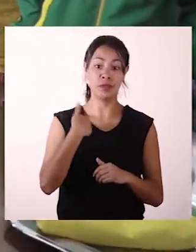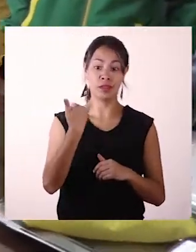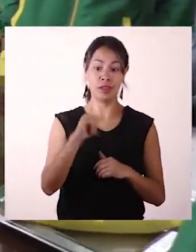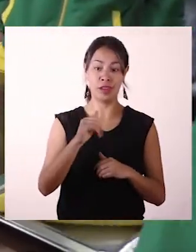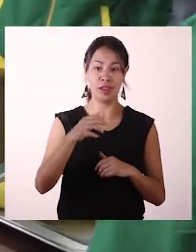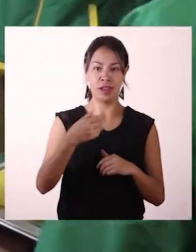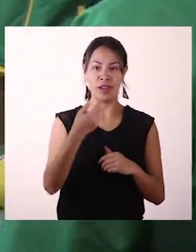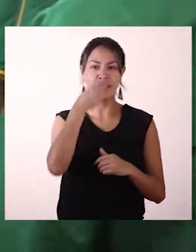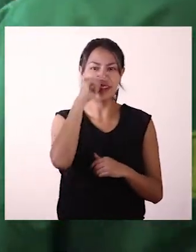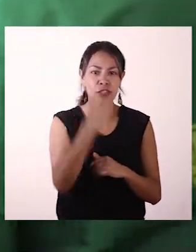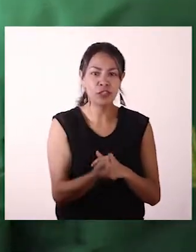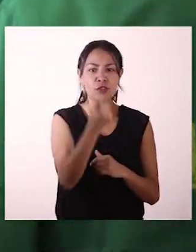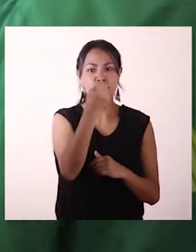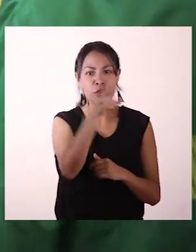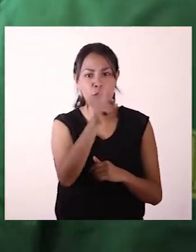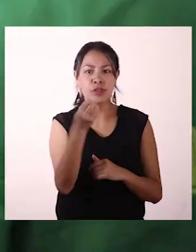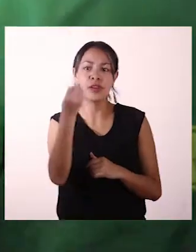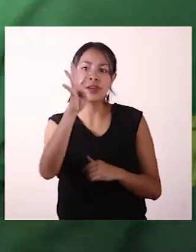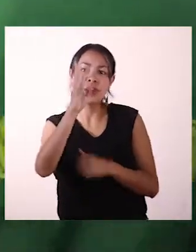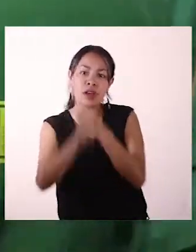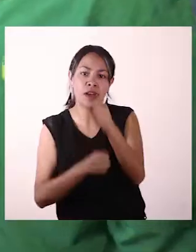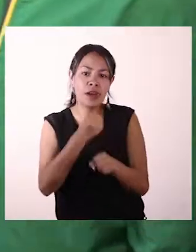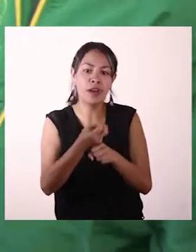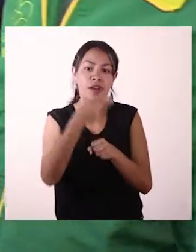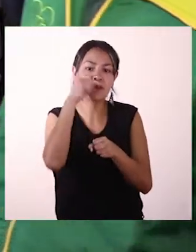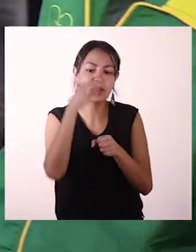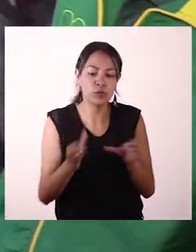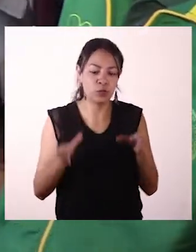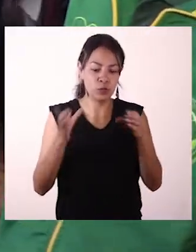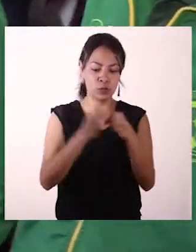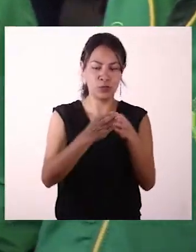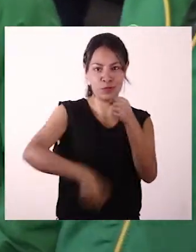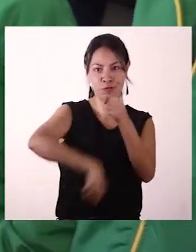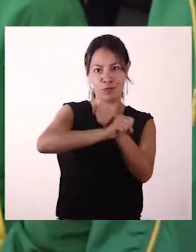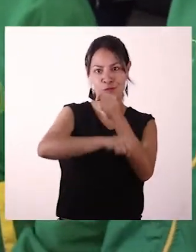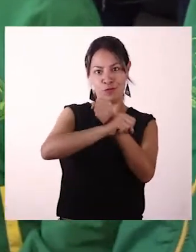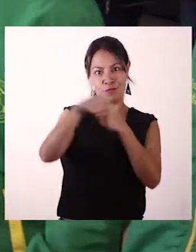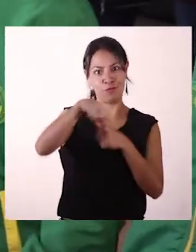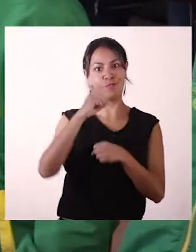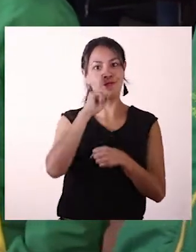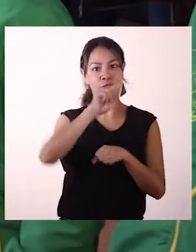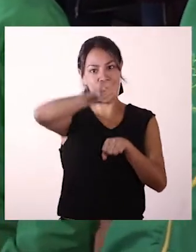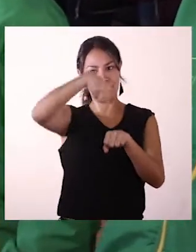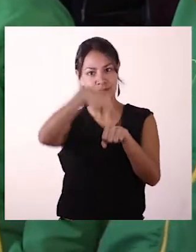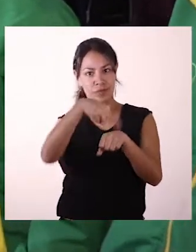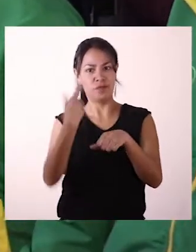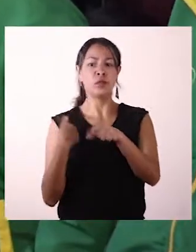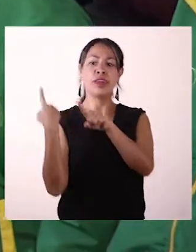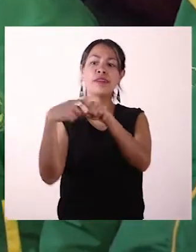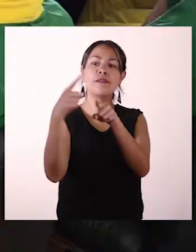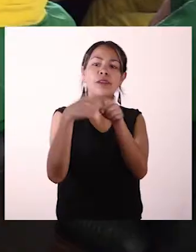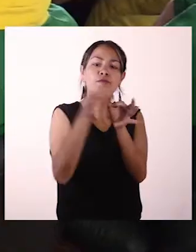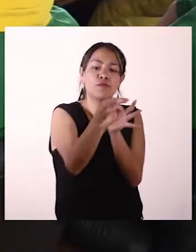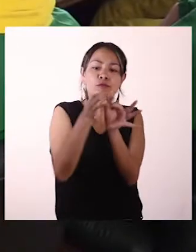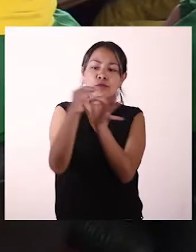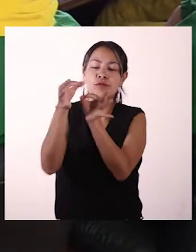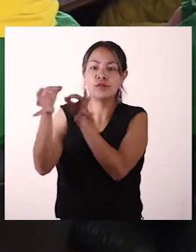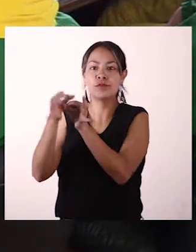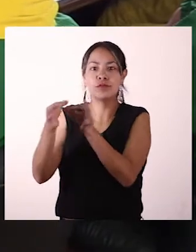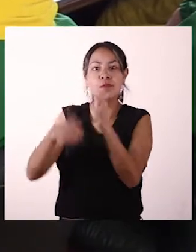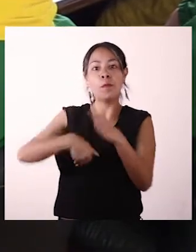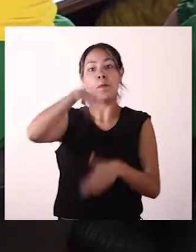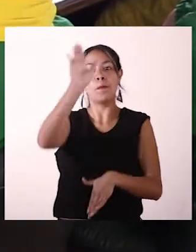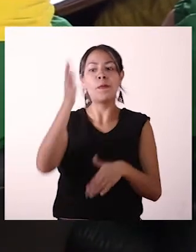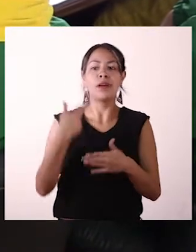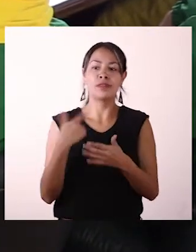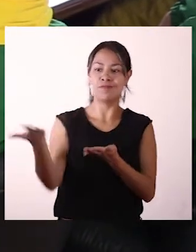Los jugadores que oscilan entre los 12 y 14 años y que conforman la selección infantil de fútbol de Nariño pertenecen a diferentes municipios y en su